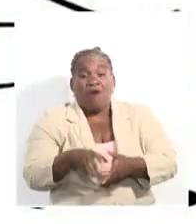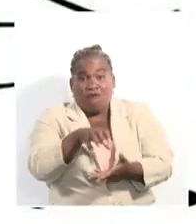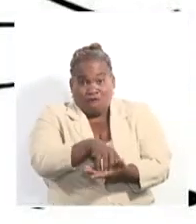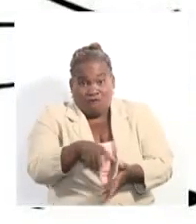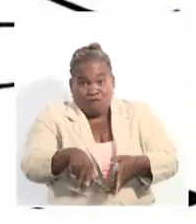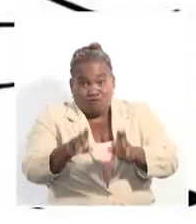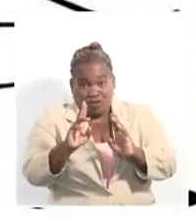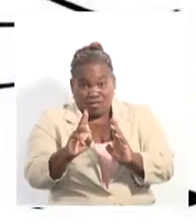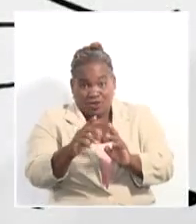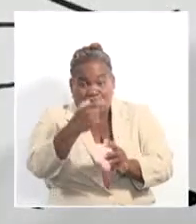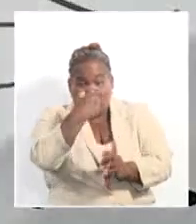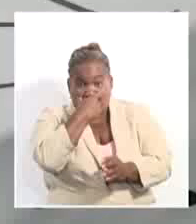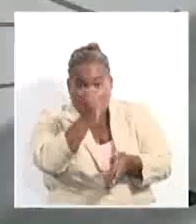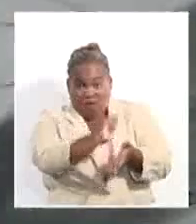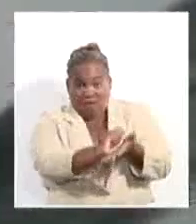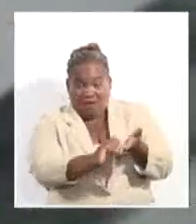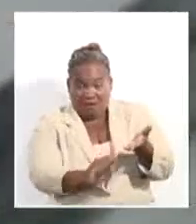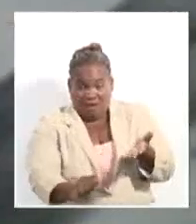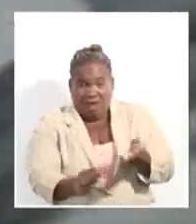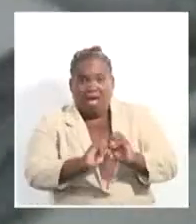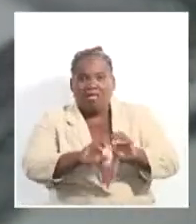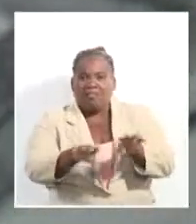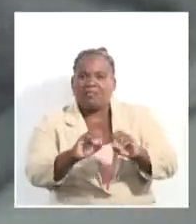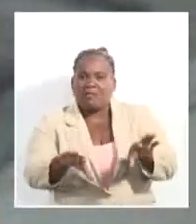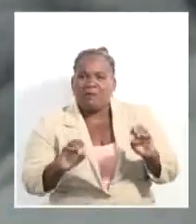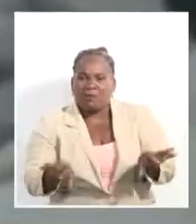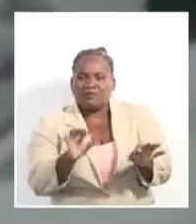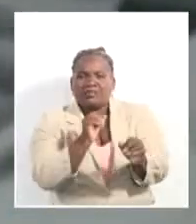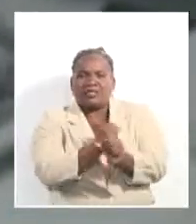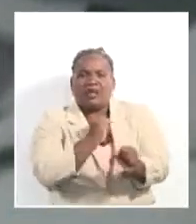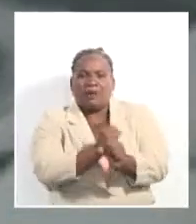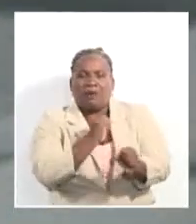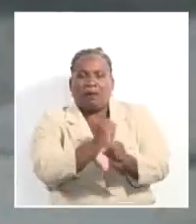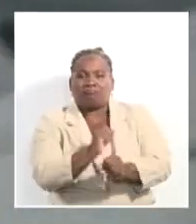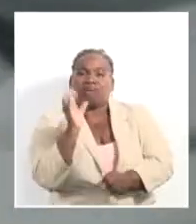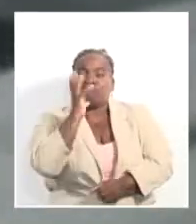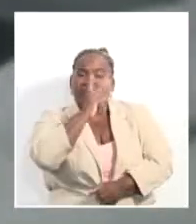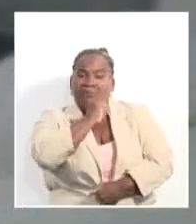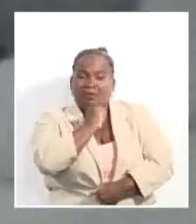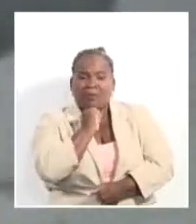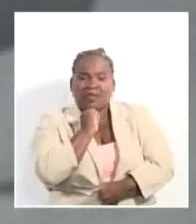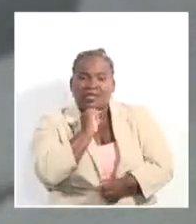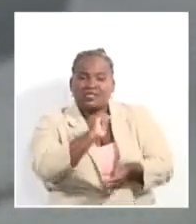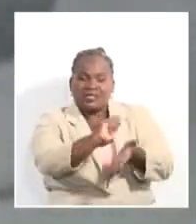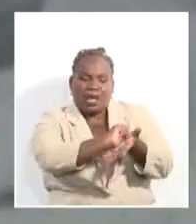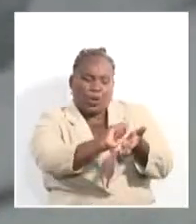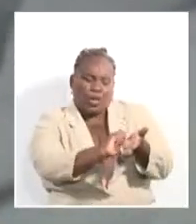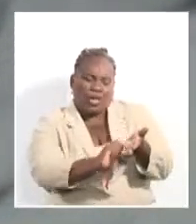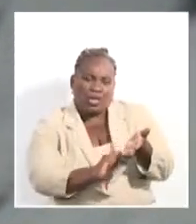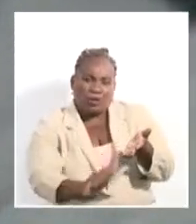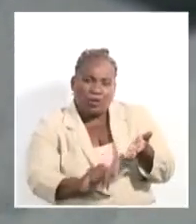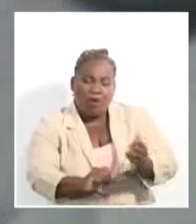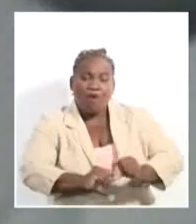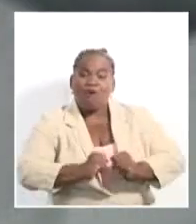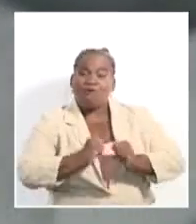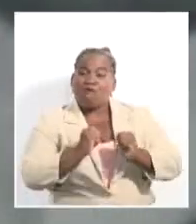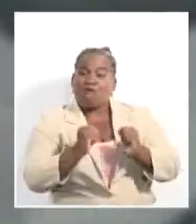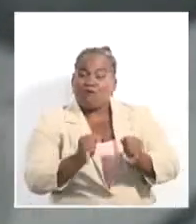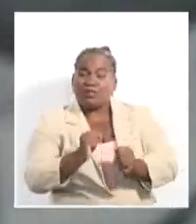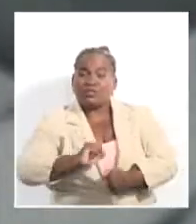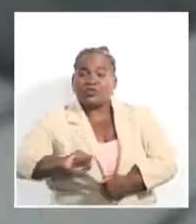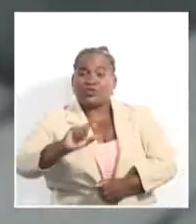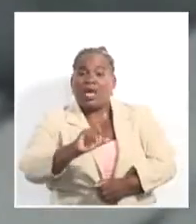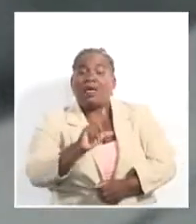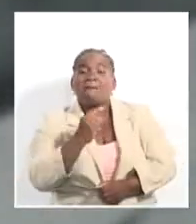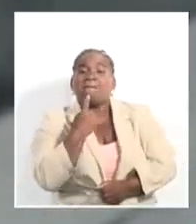Guillén preserva y difunde la obra de quien, desde la belleza de sus versos, la fuerza lírica y la eficacia social de la